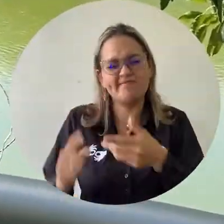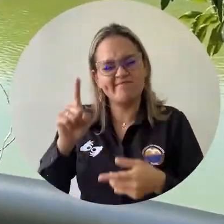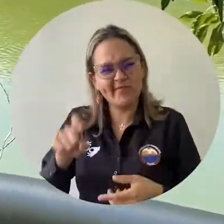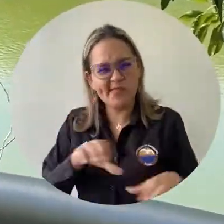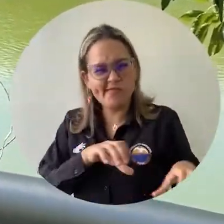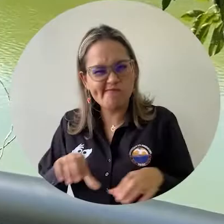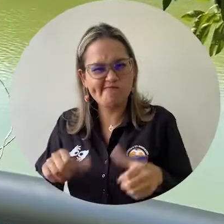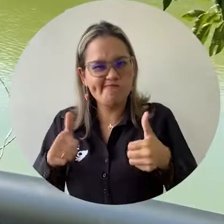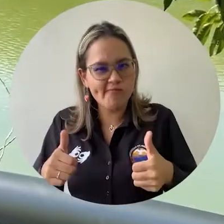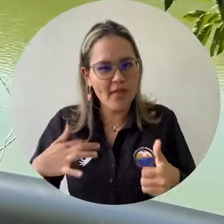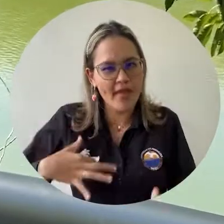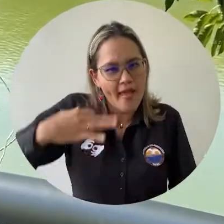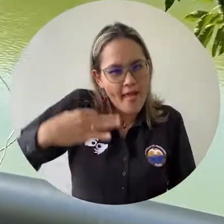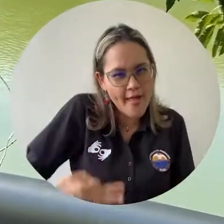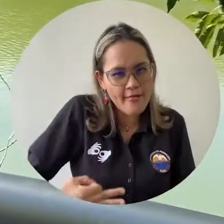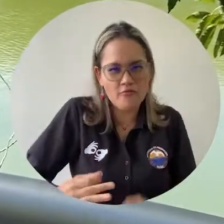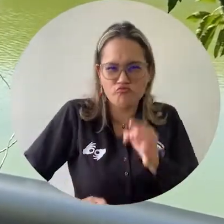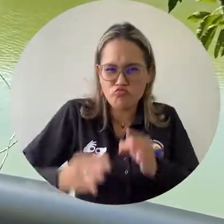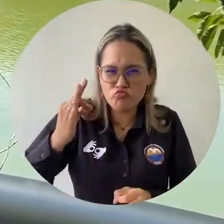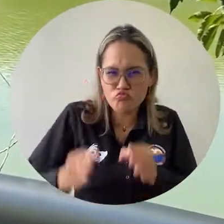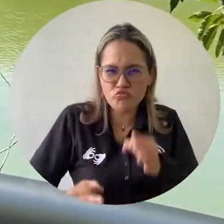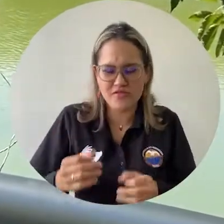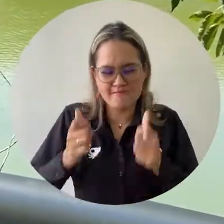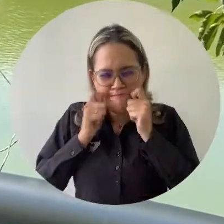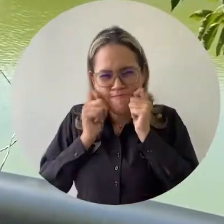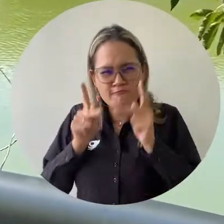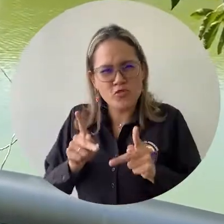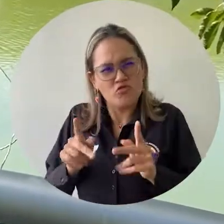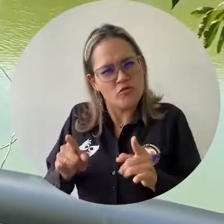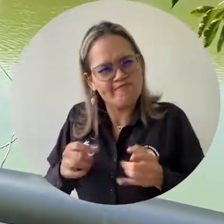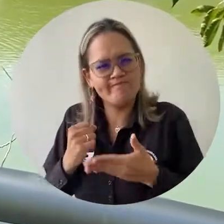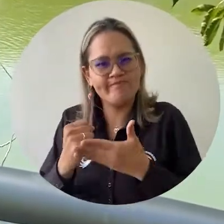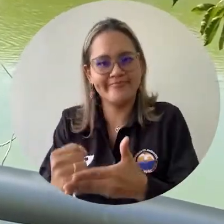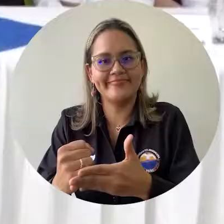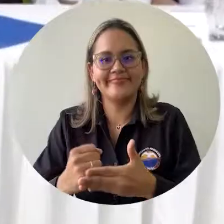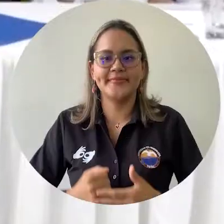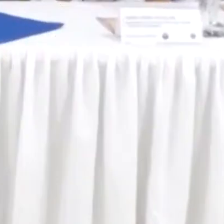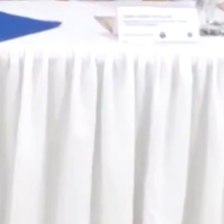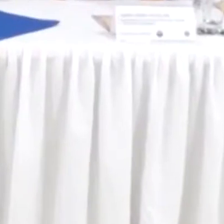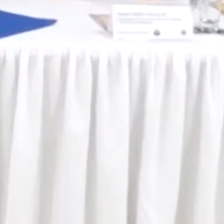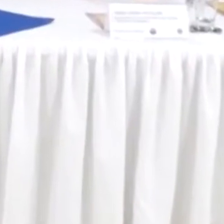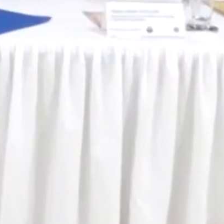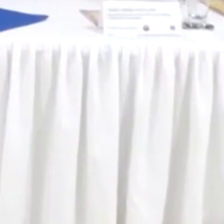compromiso con un ejercicio jurídico con bases éticas, justas y humanas.